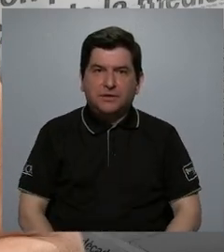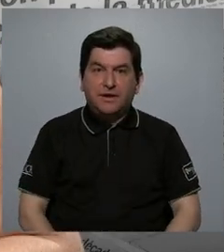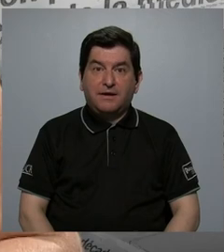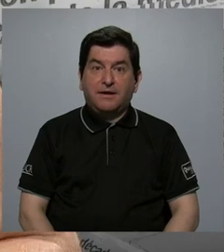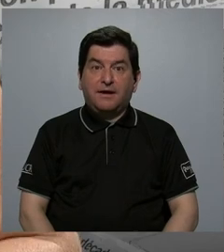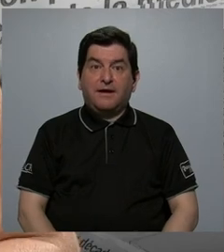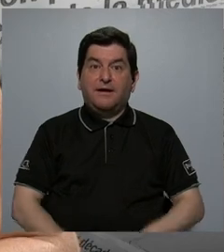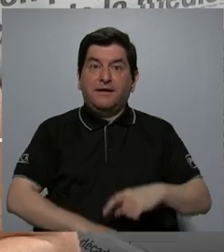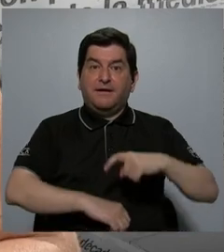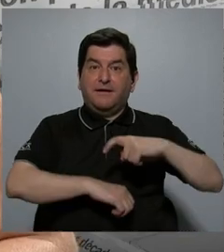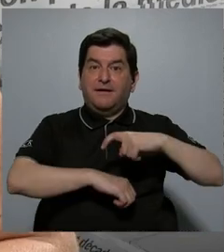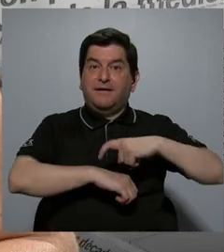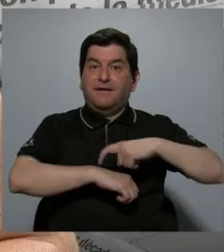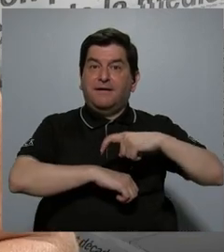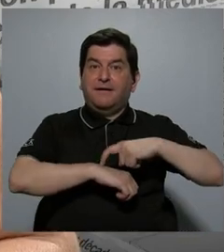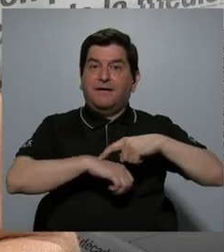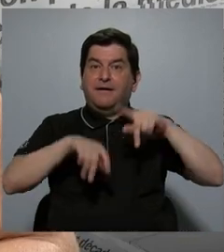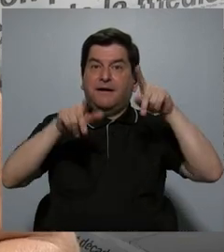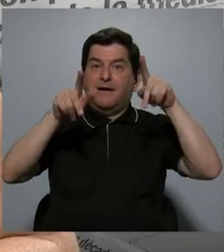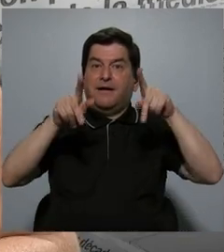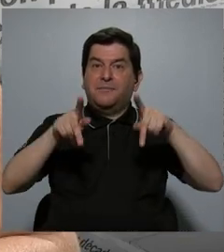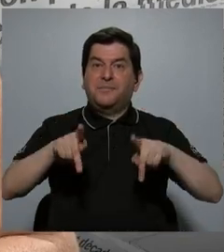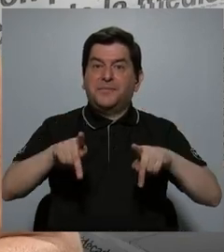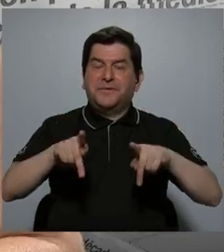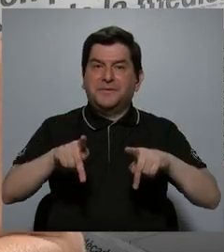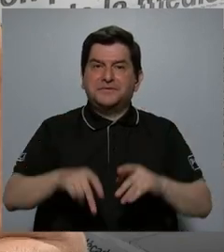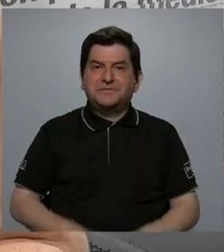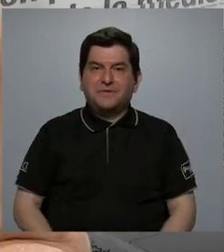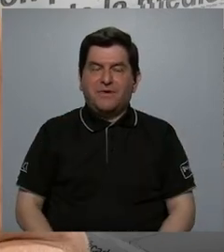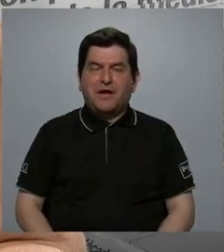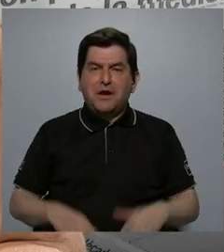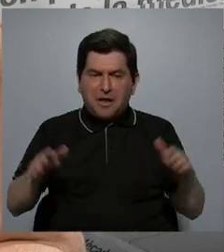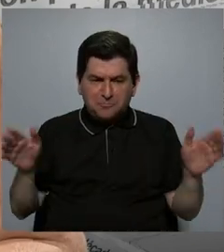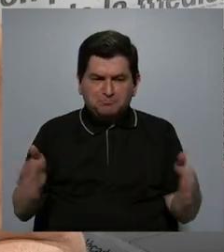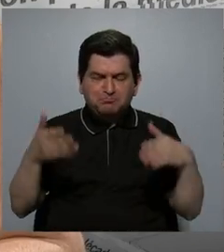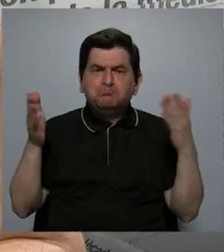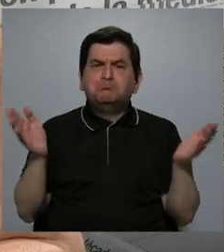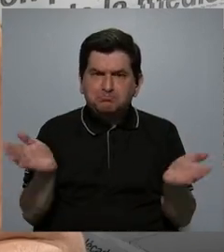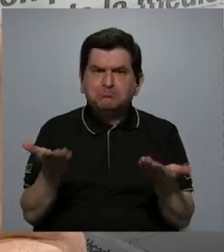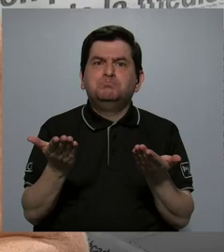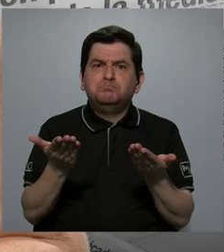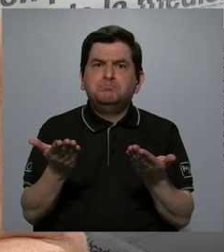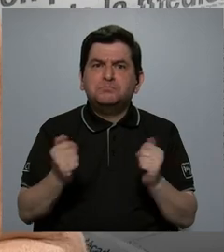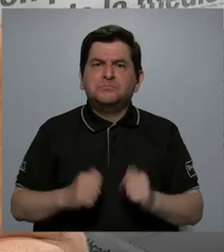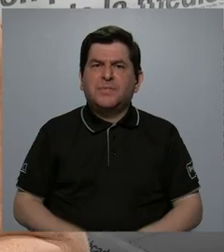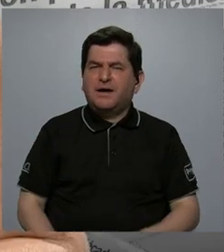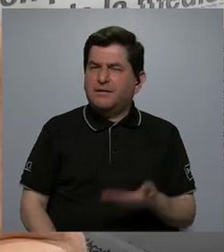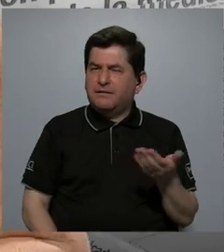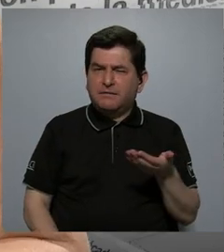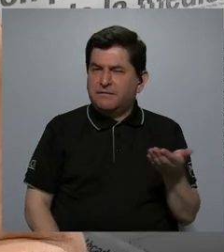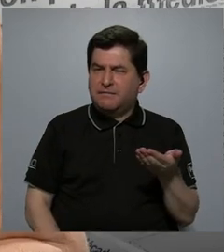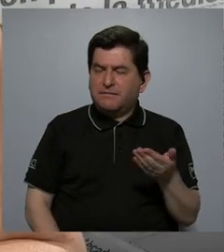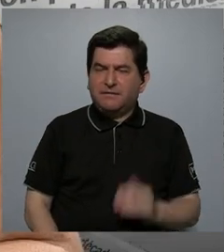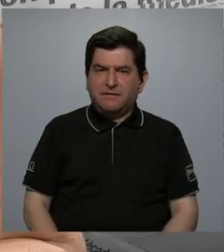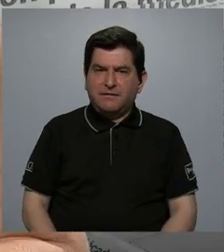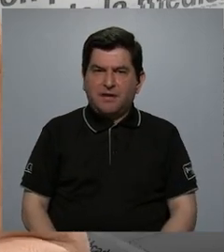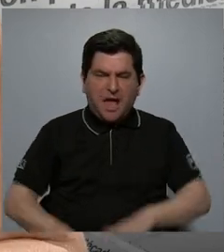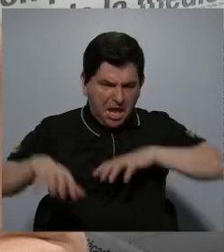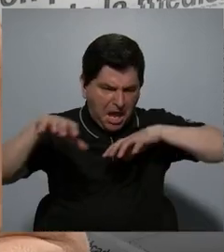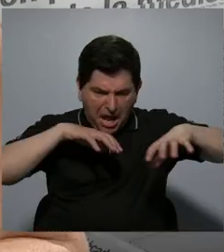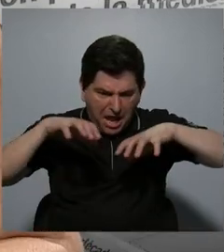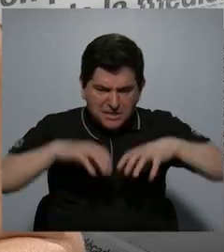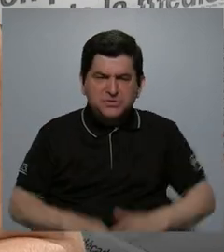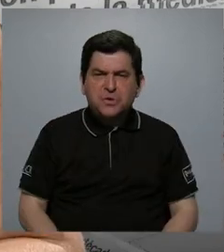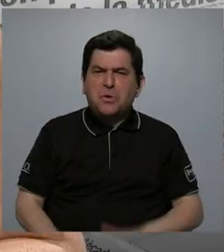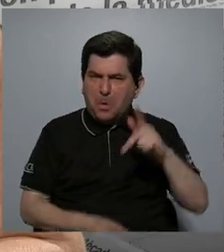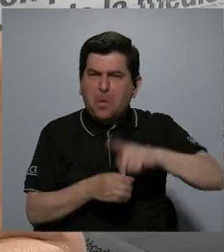en ese momento la gente está más motivada a poner acciones o a